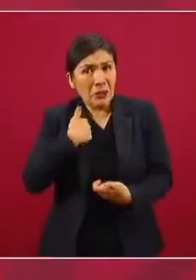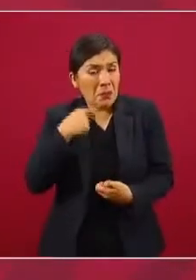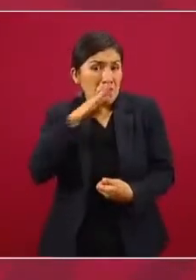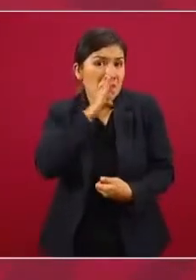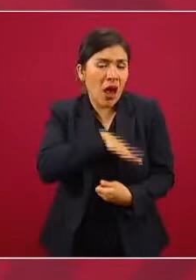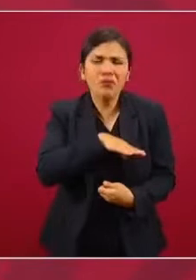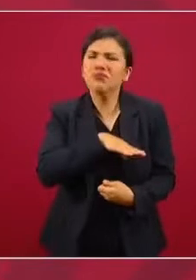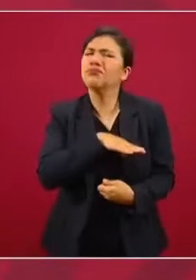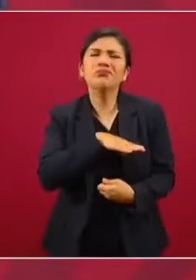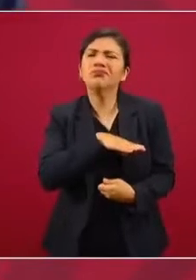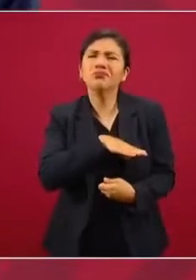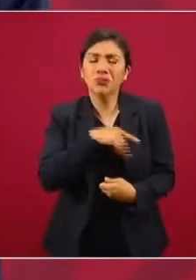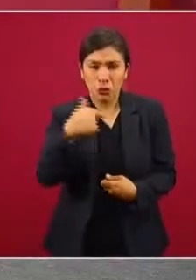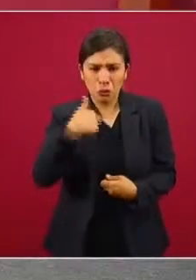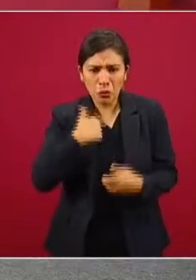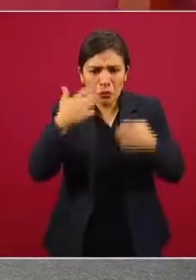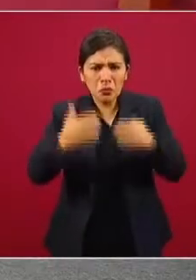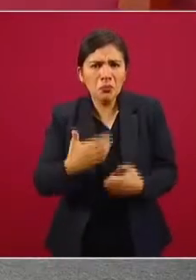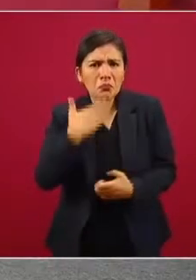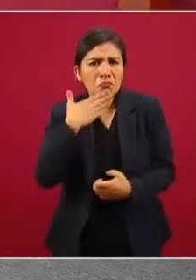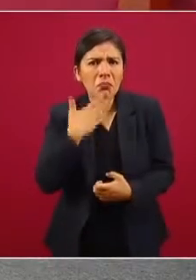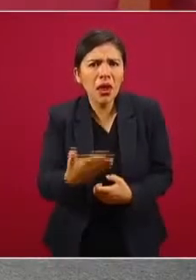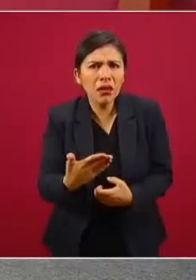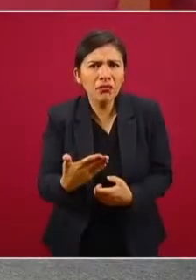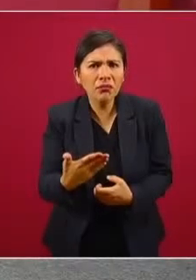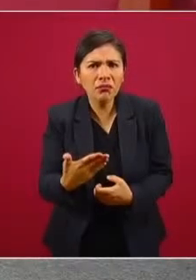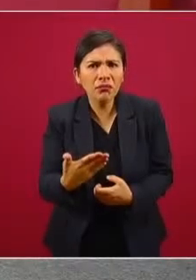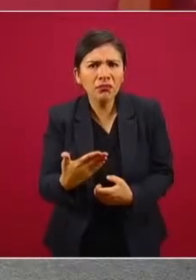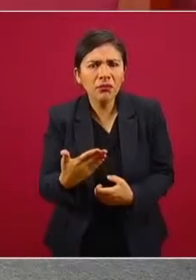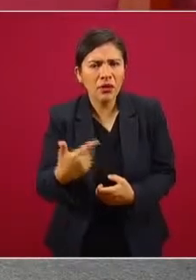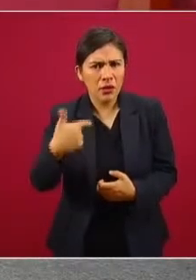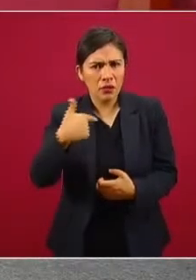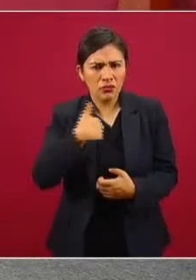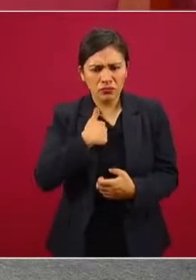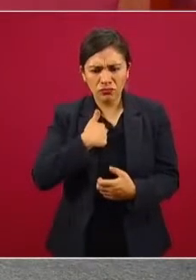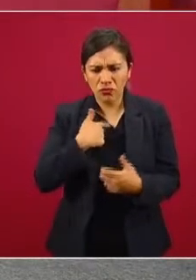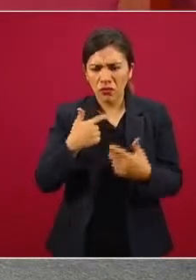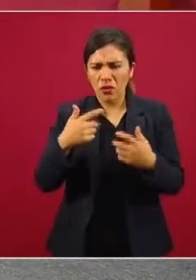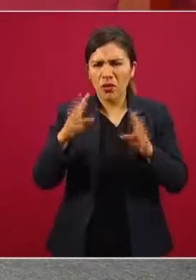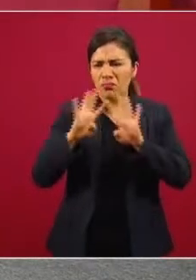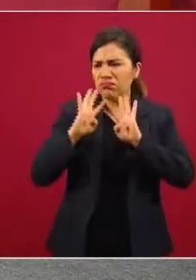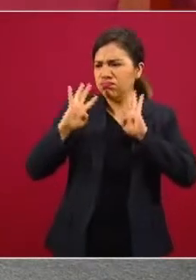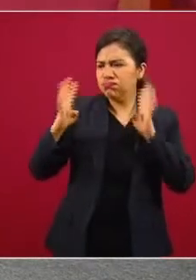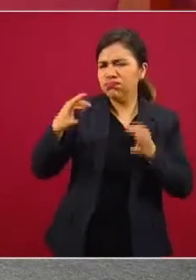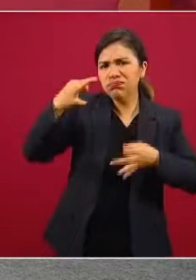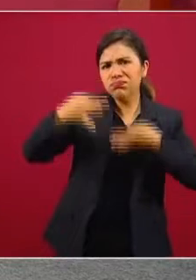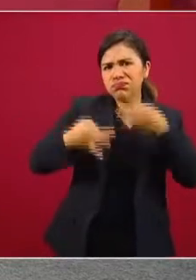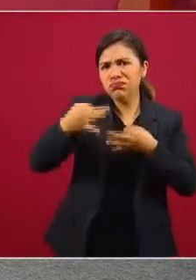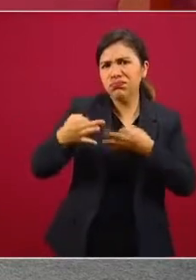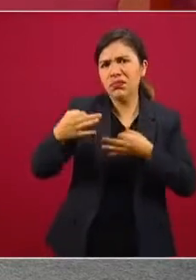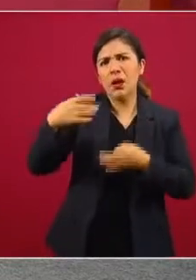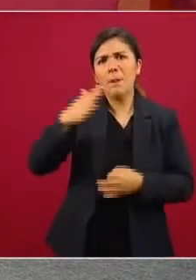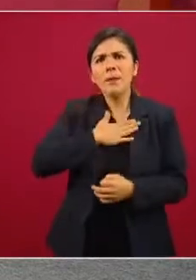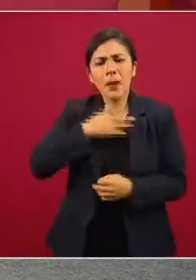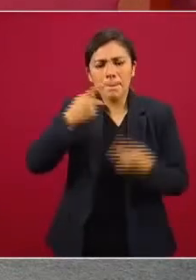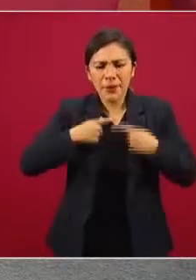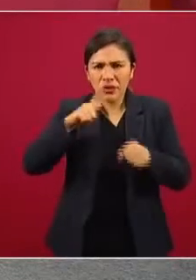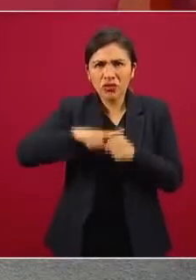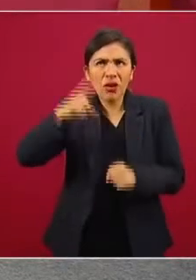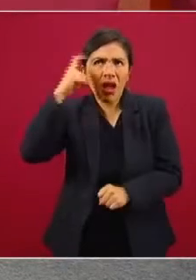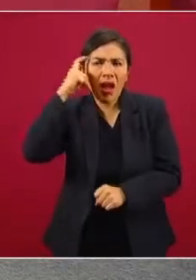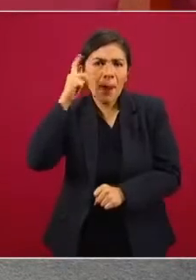si estoy bien con mi tribunal, que es mi conciencia,